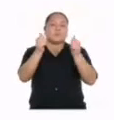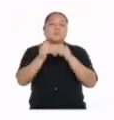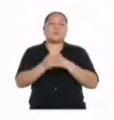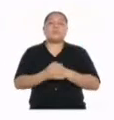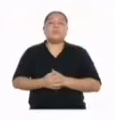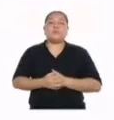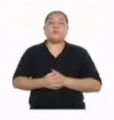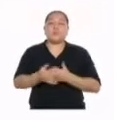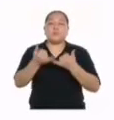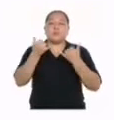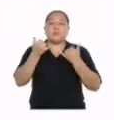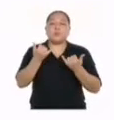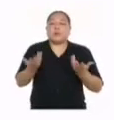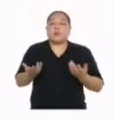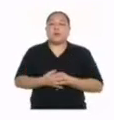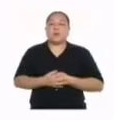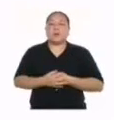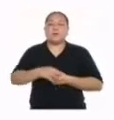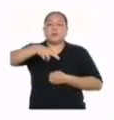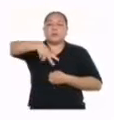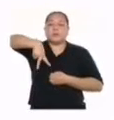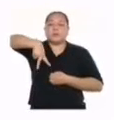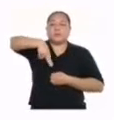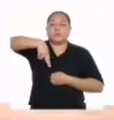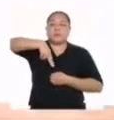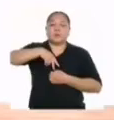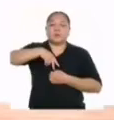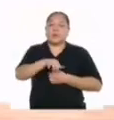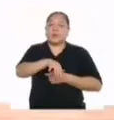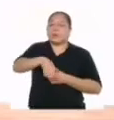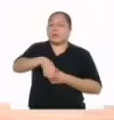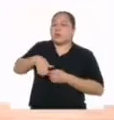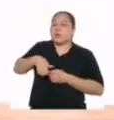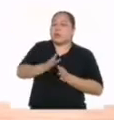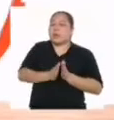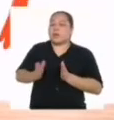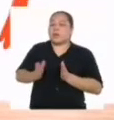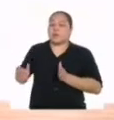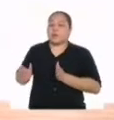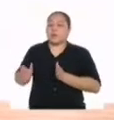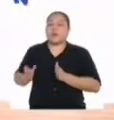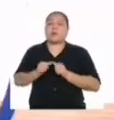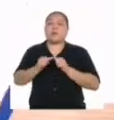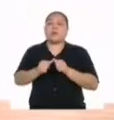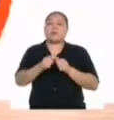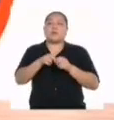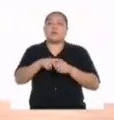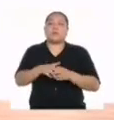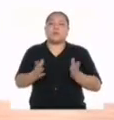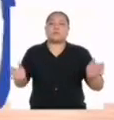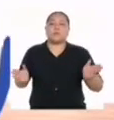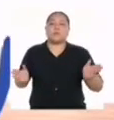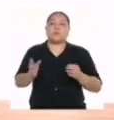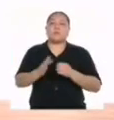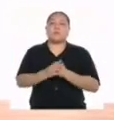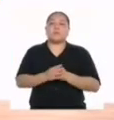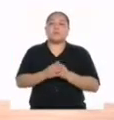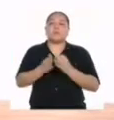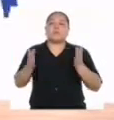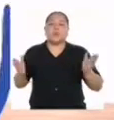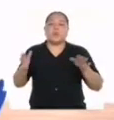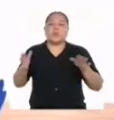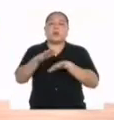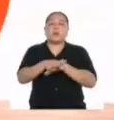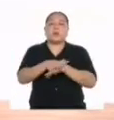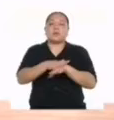Ahora realizamos tijera lateral consecutiva Vamos, vamos, vamos a hacerlo lentamente,